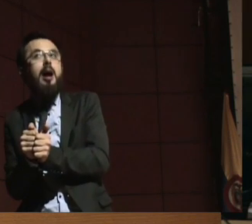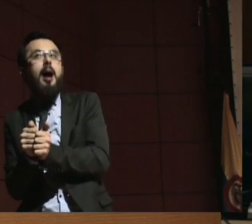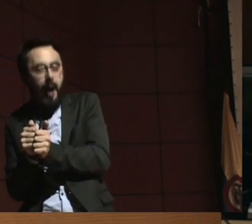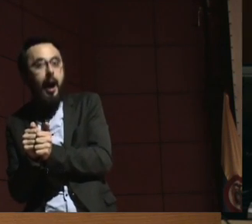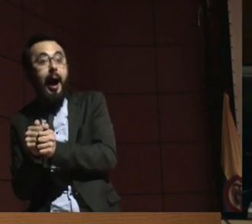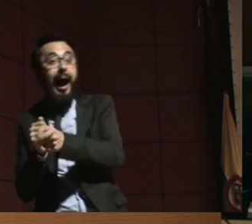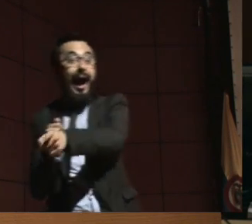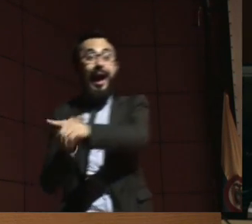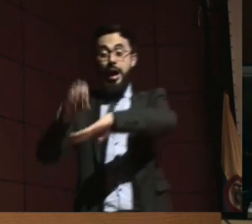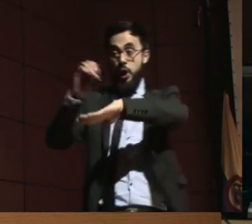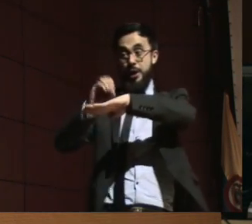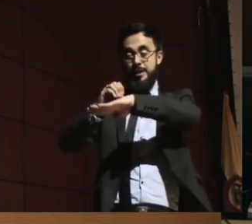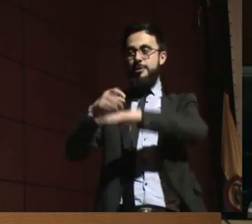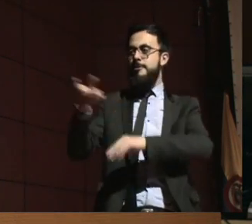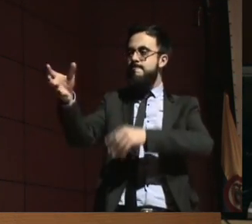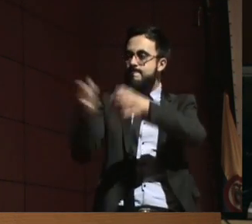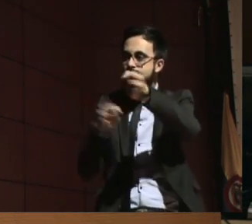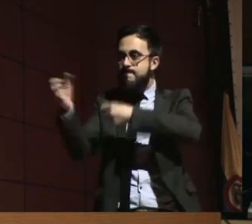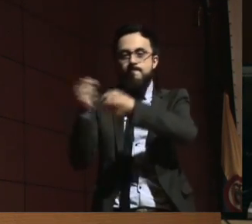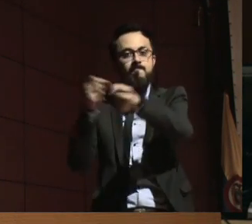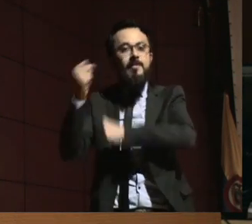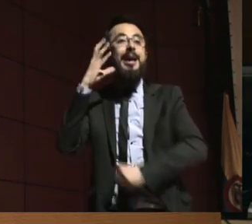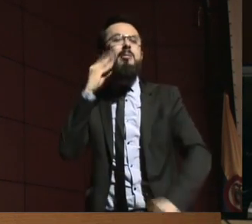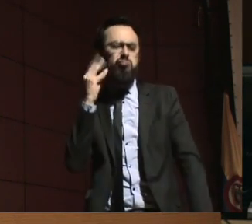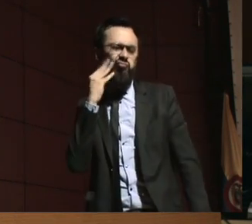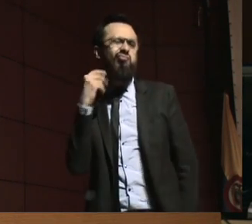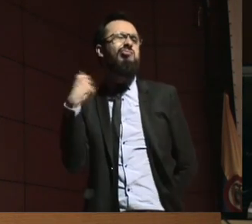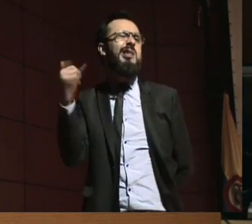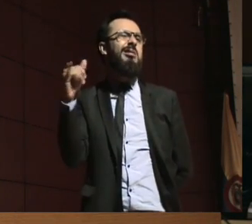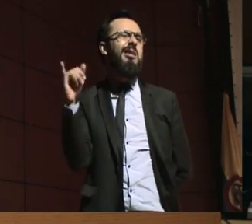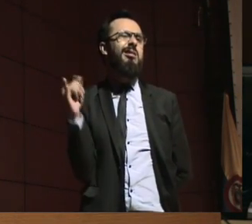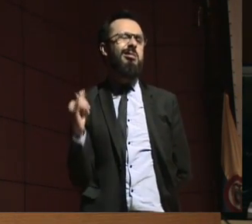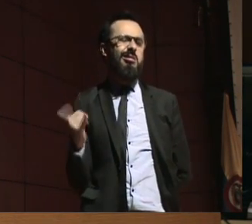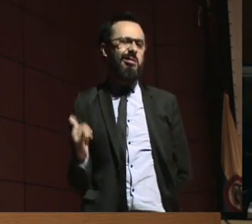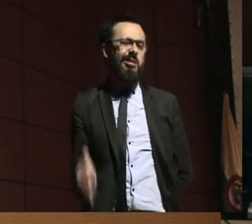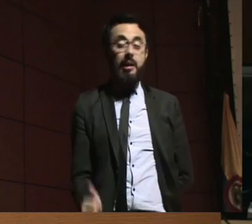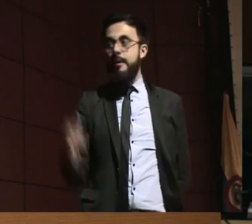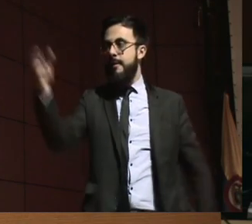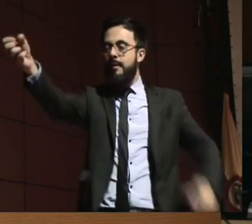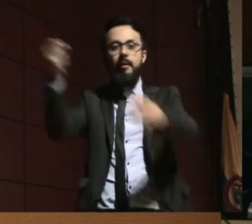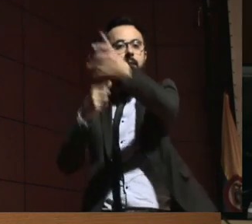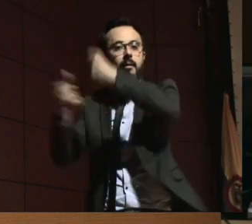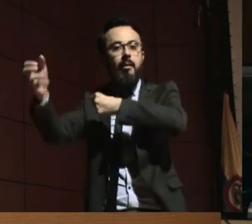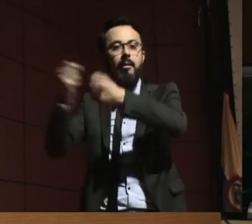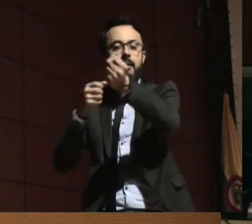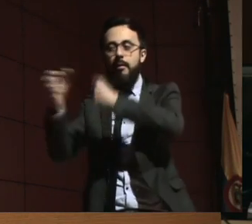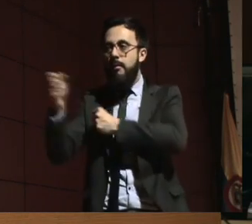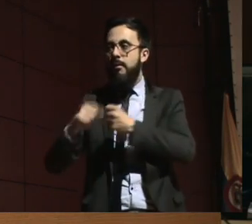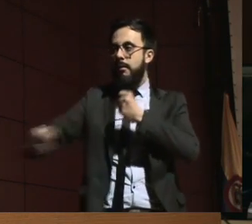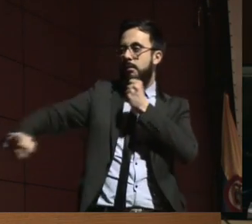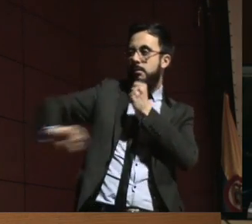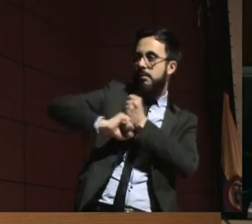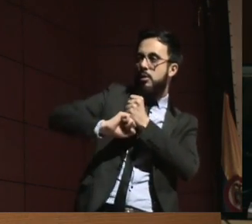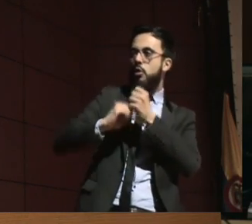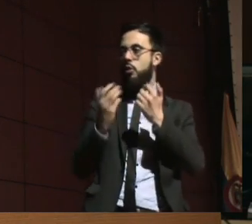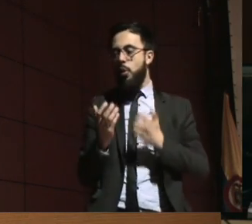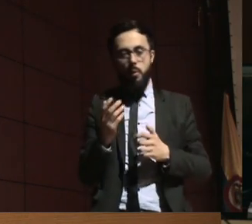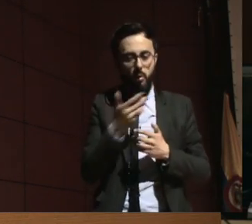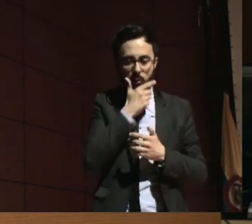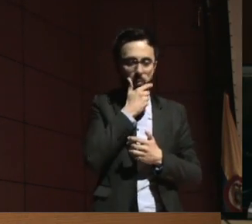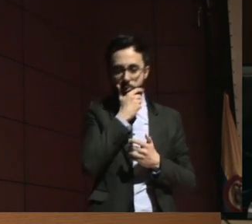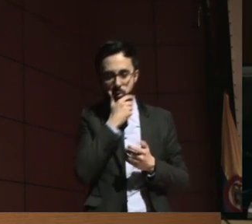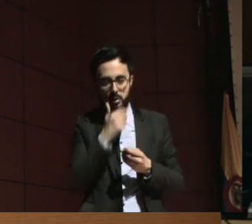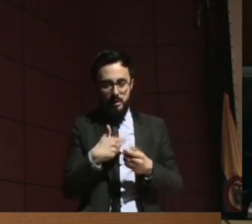caso en estos temas. O nosotros, la verdad, intentamos también incluir esta